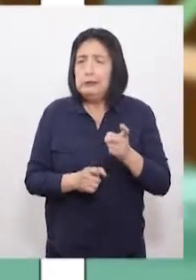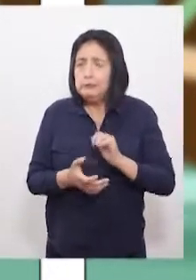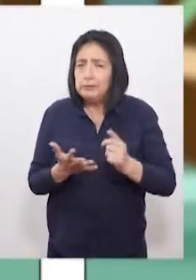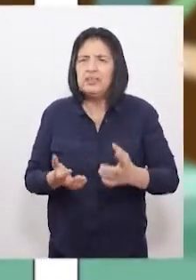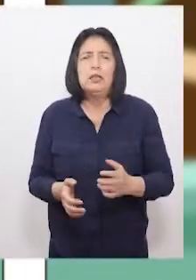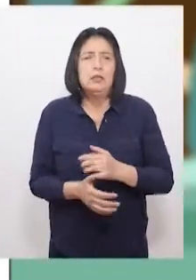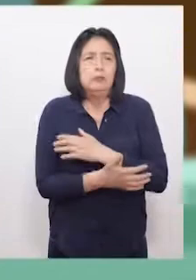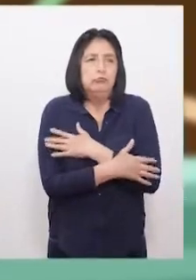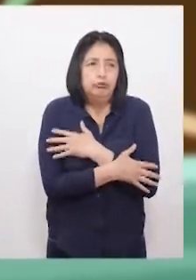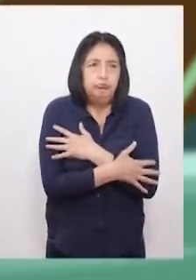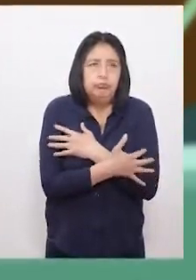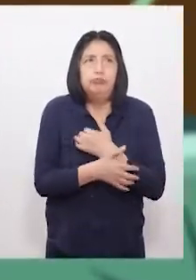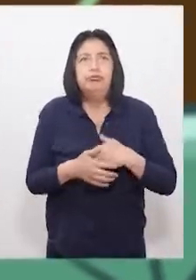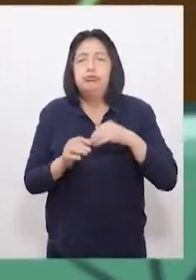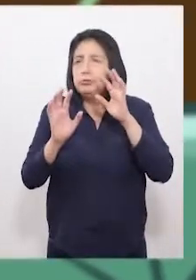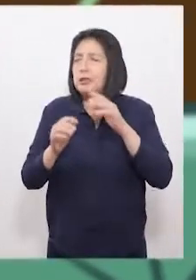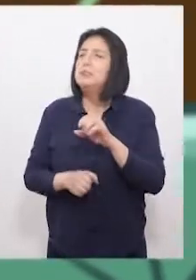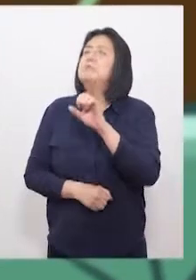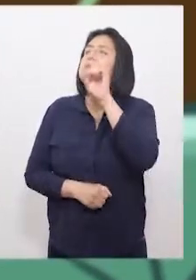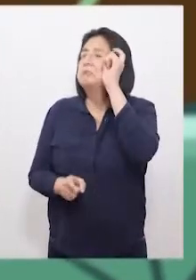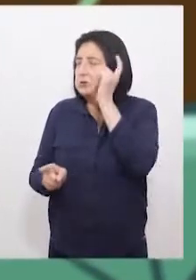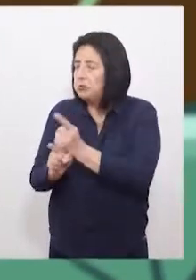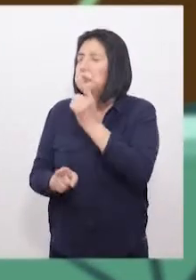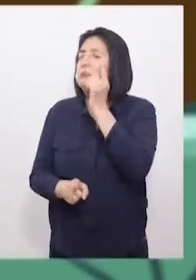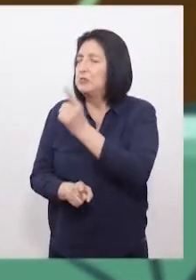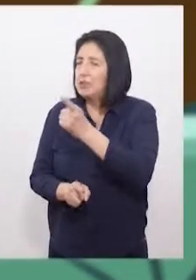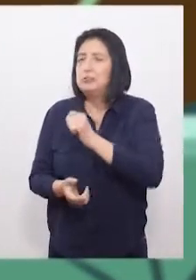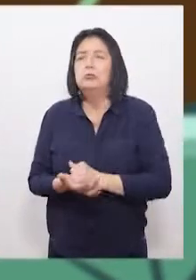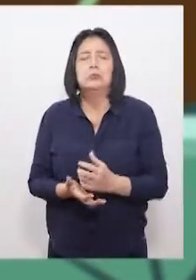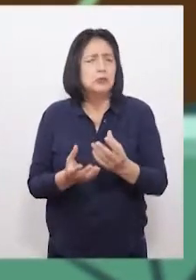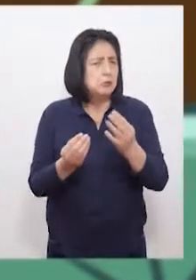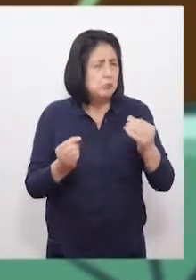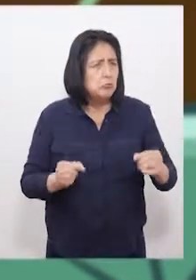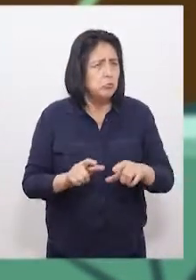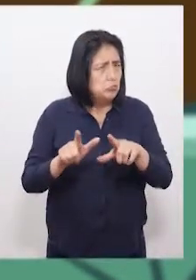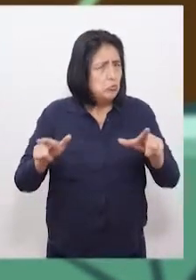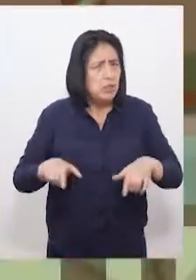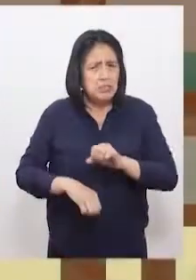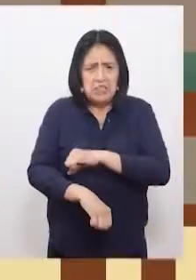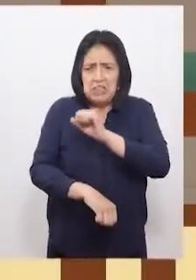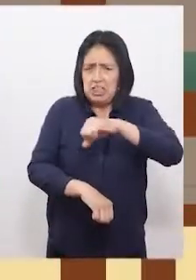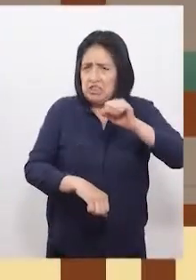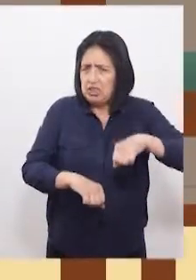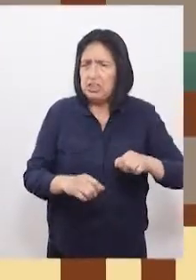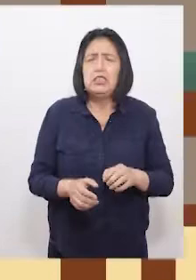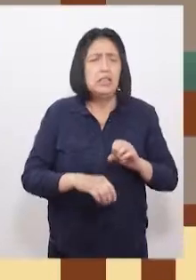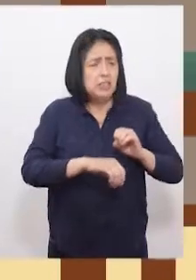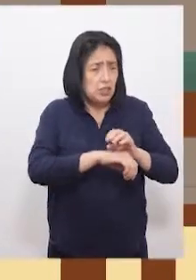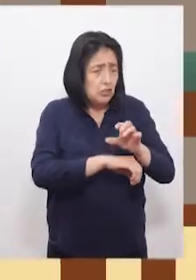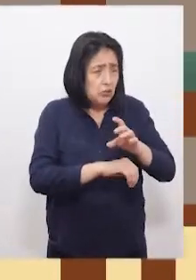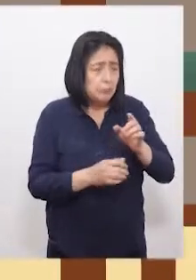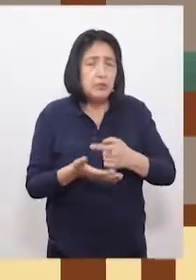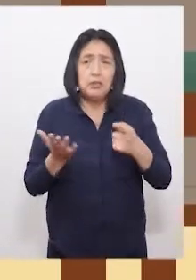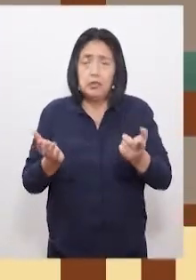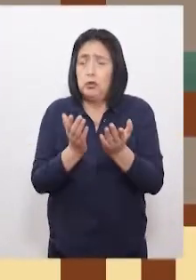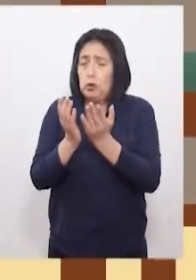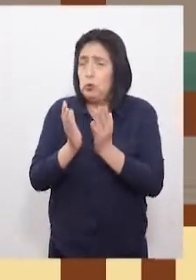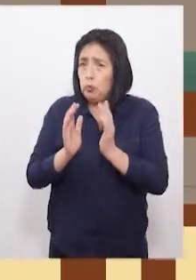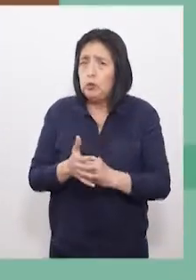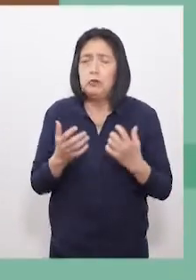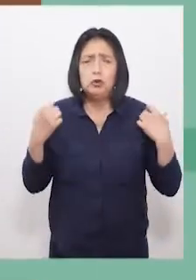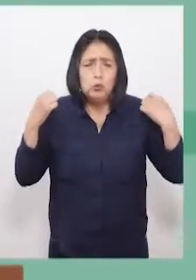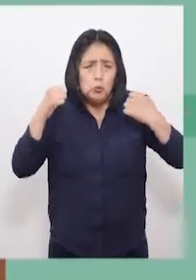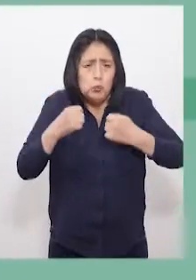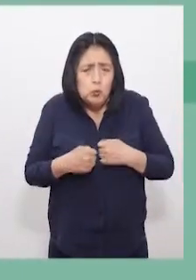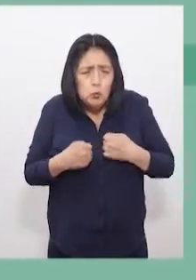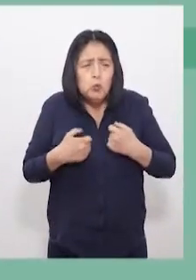friaje. Efectivamente. En muchas zonas de la Sierra del Perú, lo recomendable en esos casos es que los estudiantes se abriguen y cubran